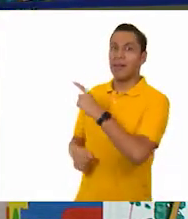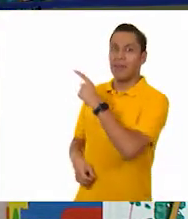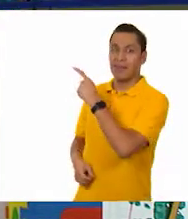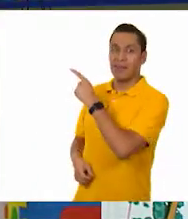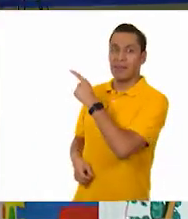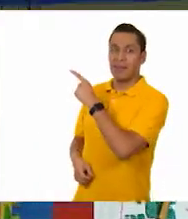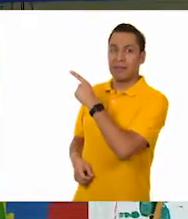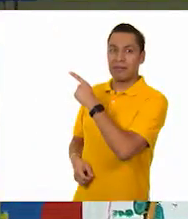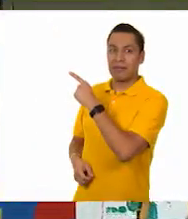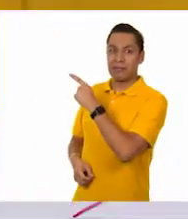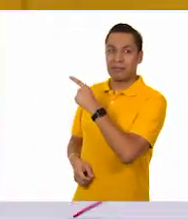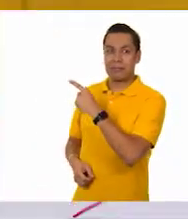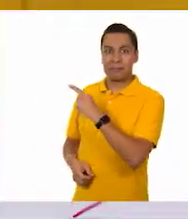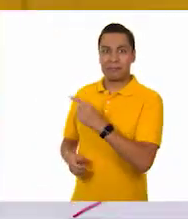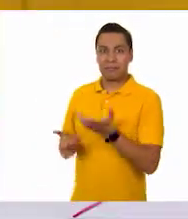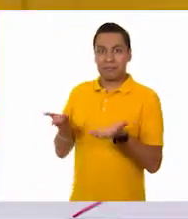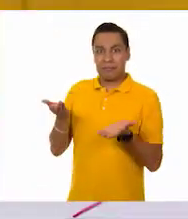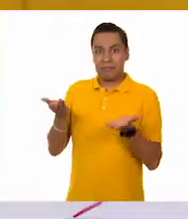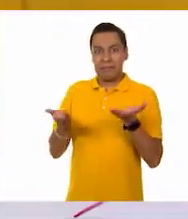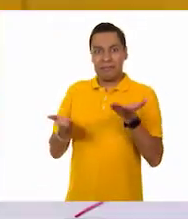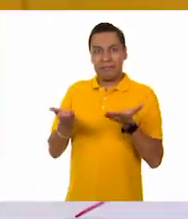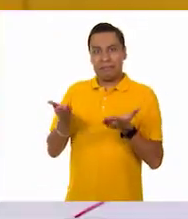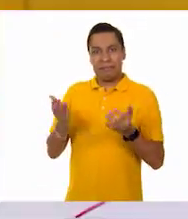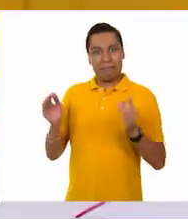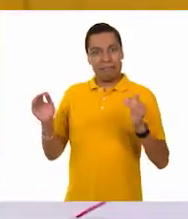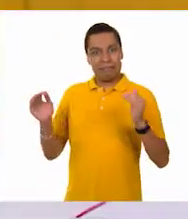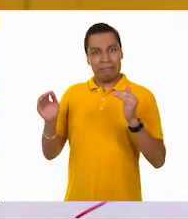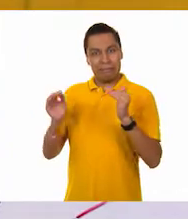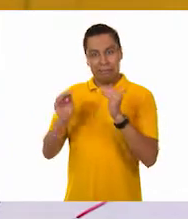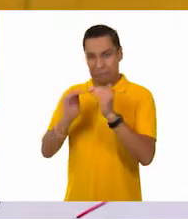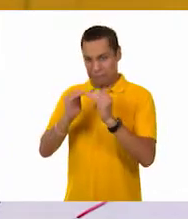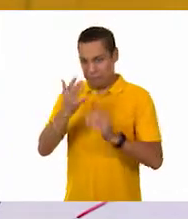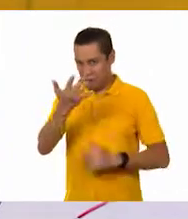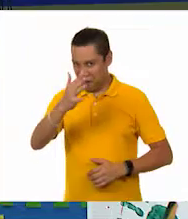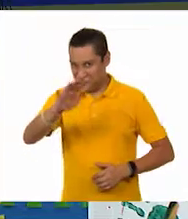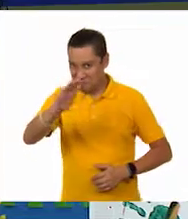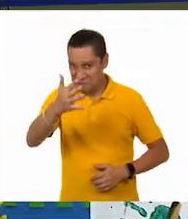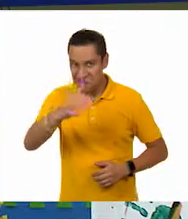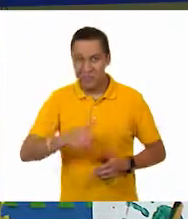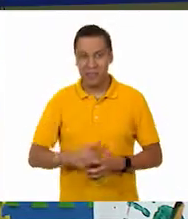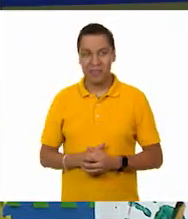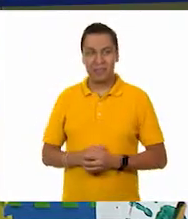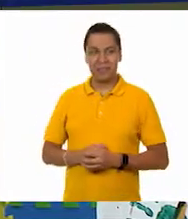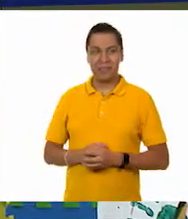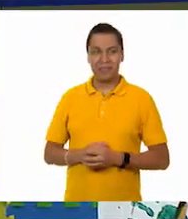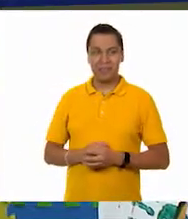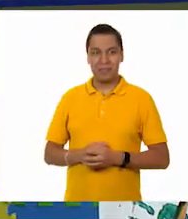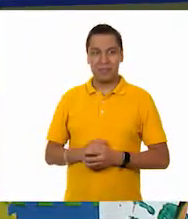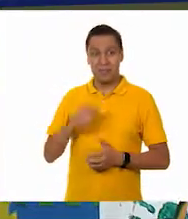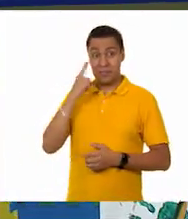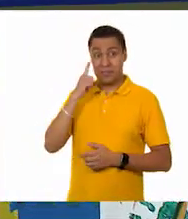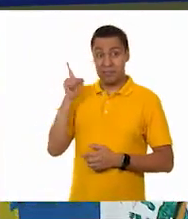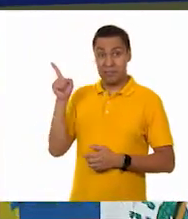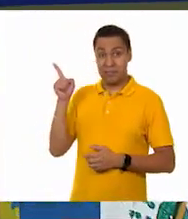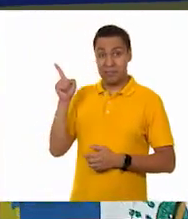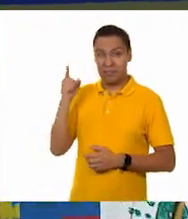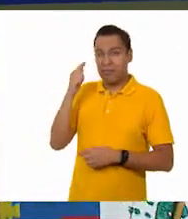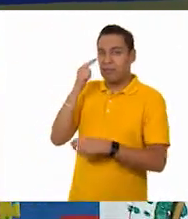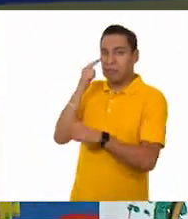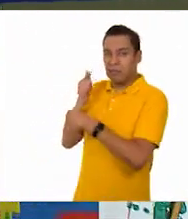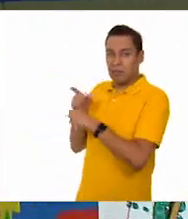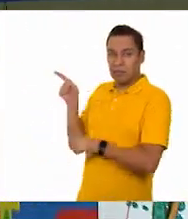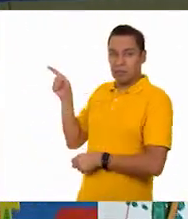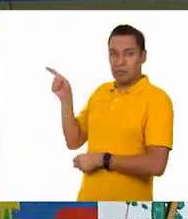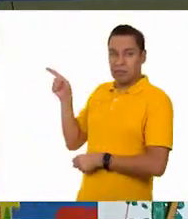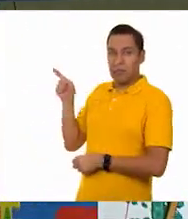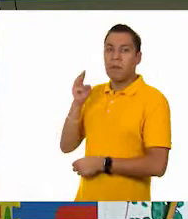pesan muy parecido, Pues sí, pesan muy parecido. Pero se alcanza a apreciar